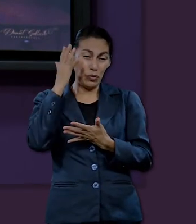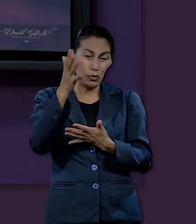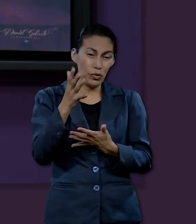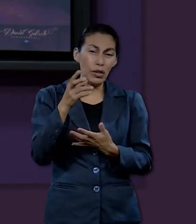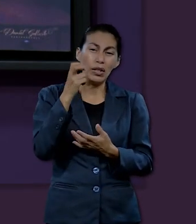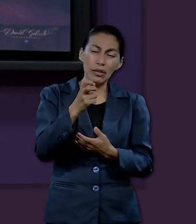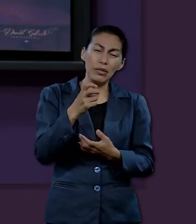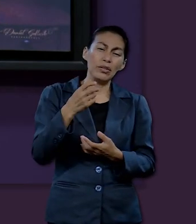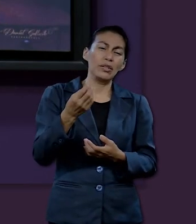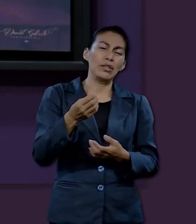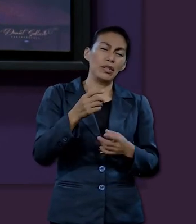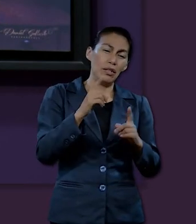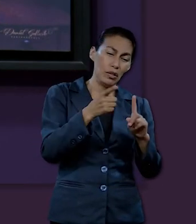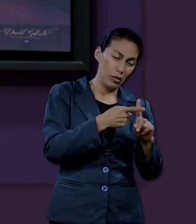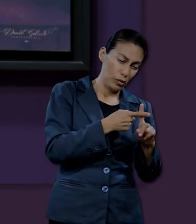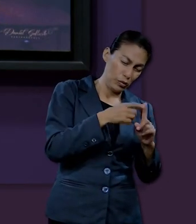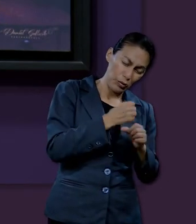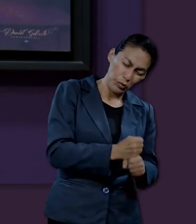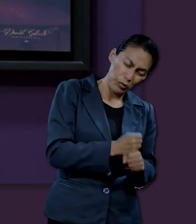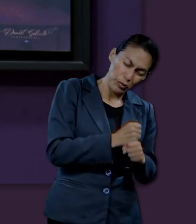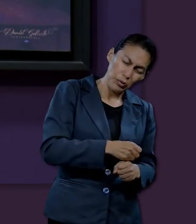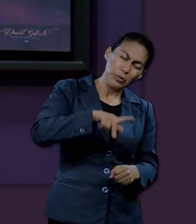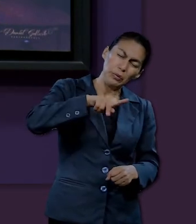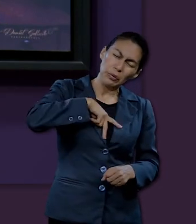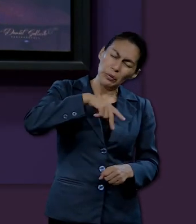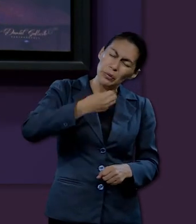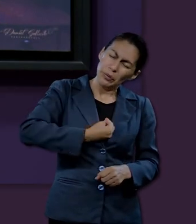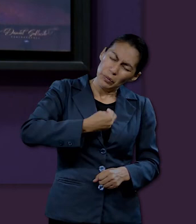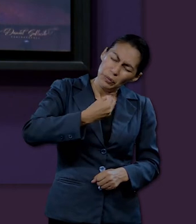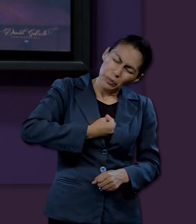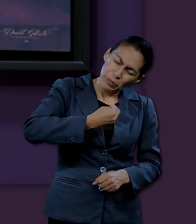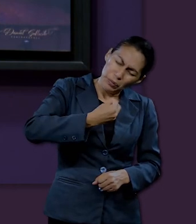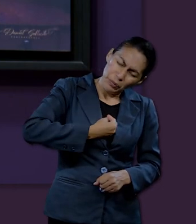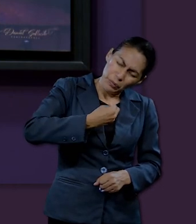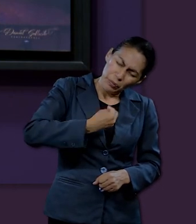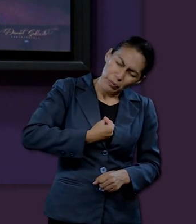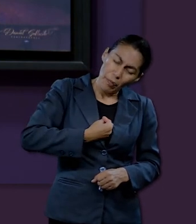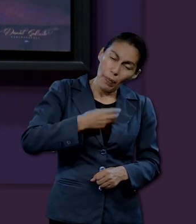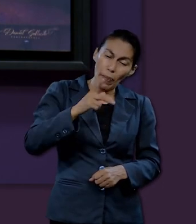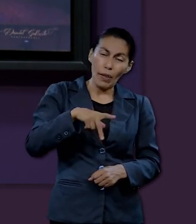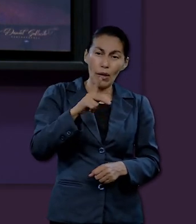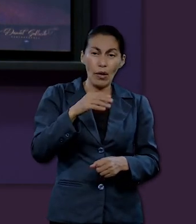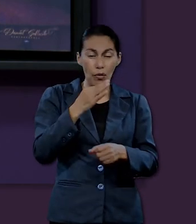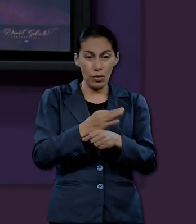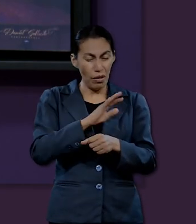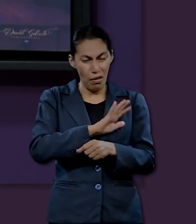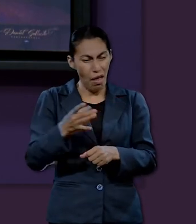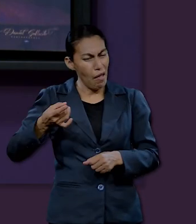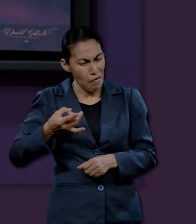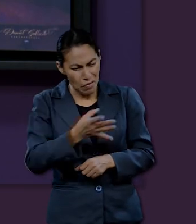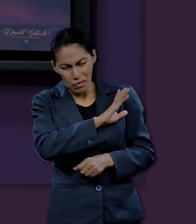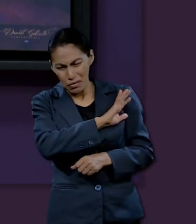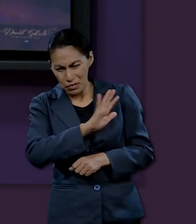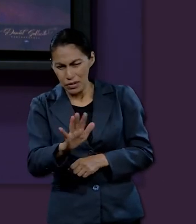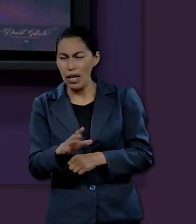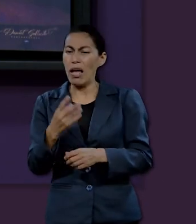Y ahora está sentado a la derecha del trono de Dios. Nos dice qué fue lo que sufrió gracias a la disciplina, pero